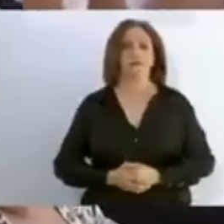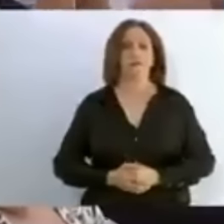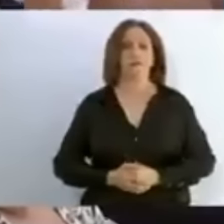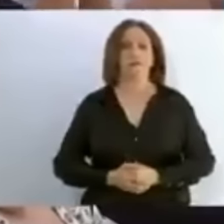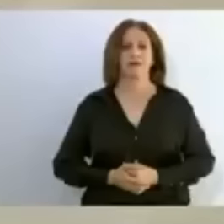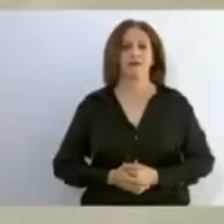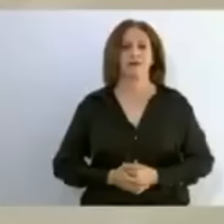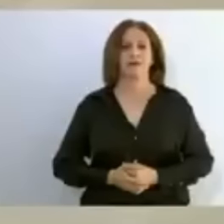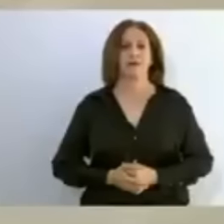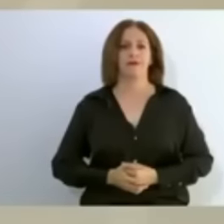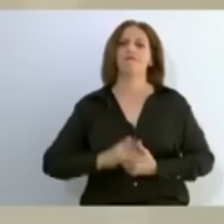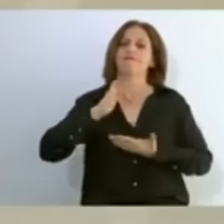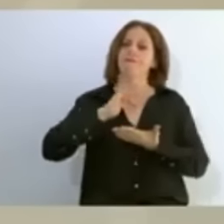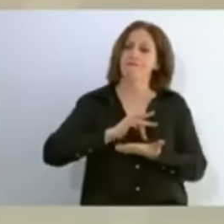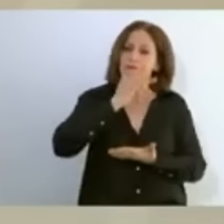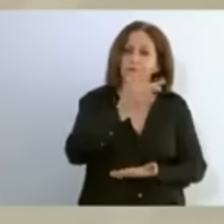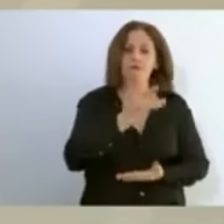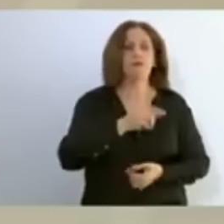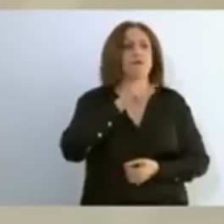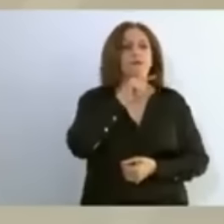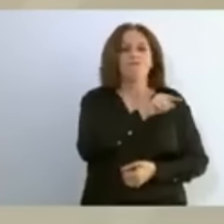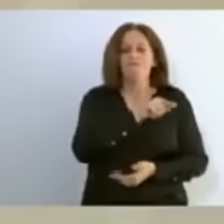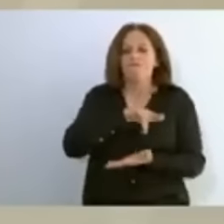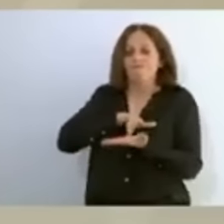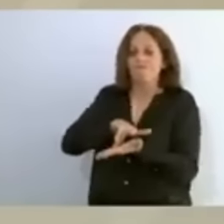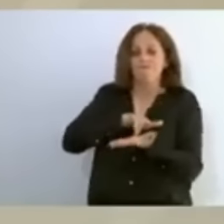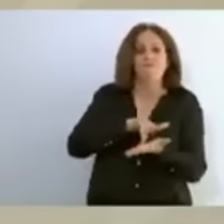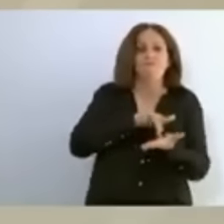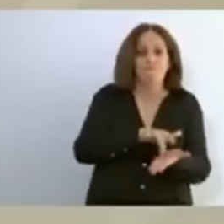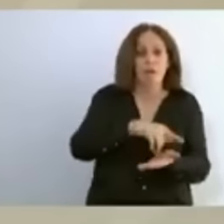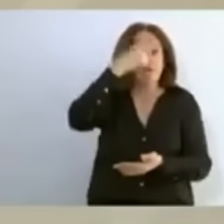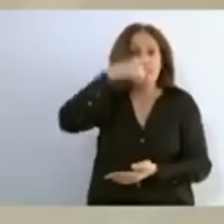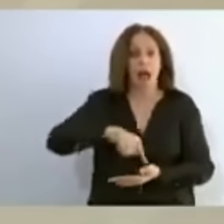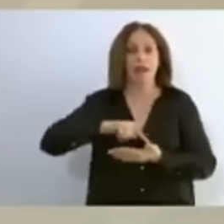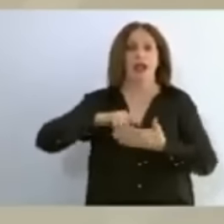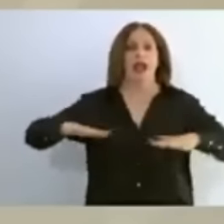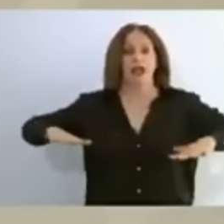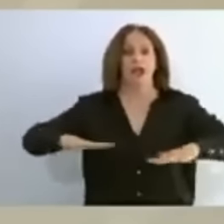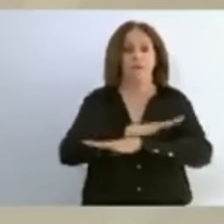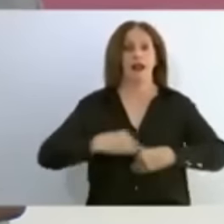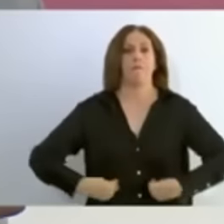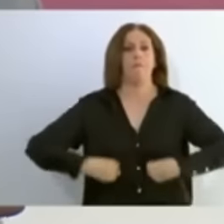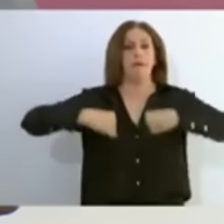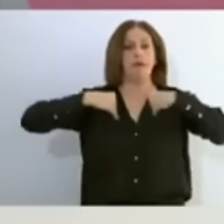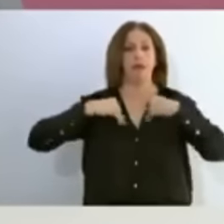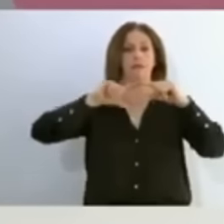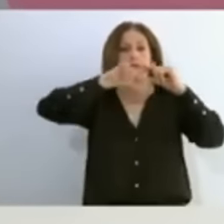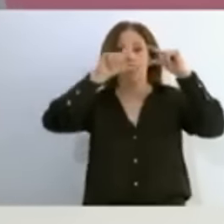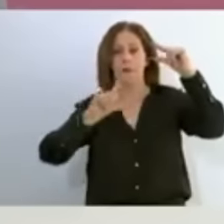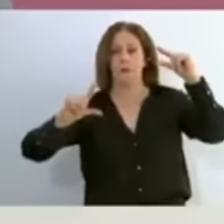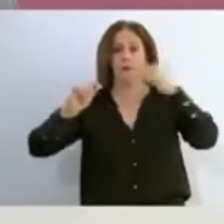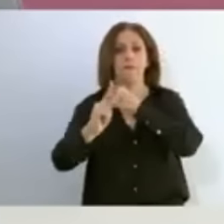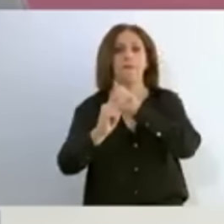Por dedicar, en esa edad, su vida a la transformación del país. Gracias, gracias por